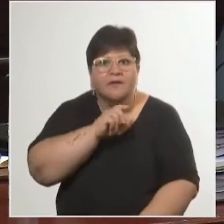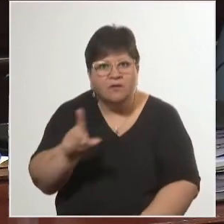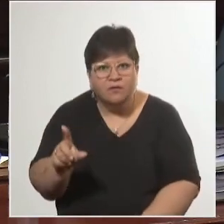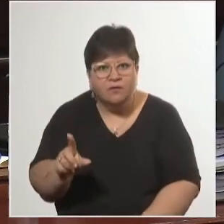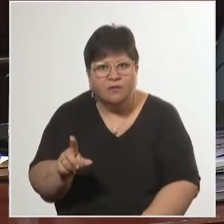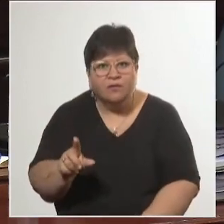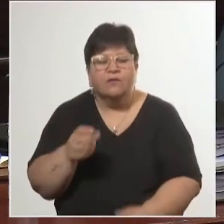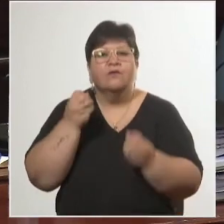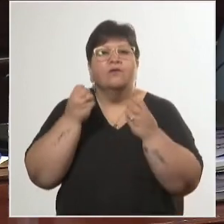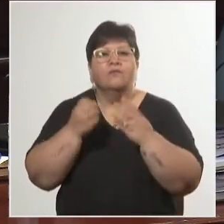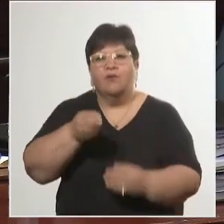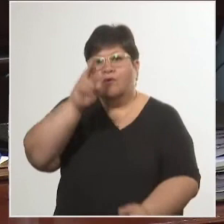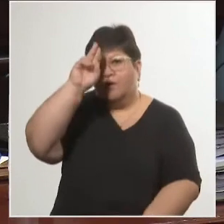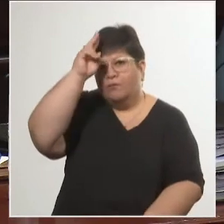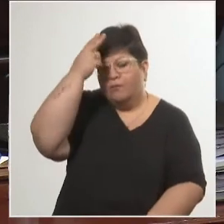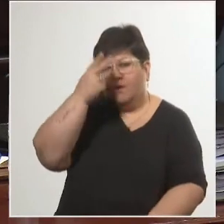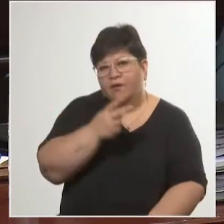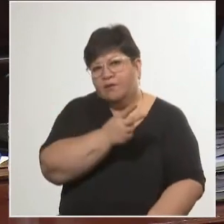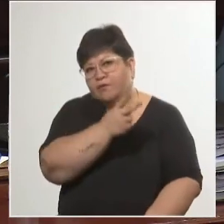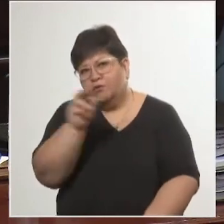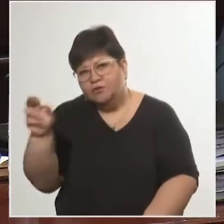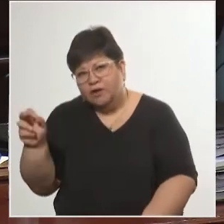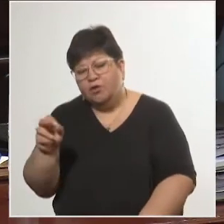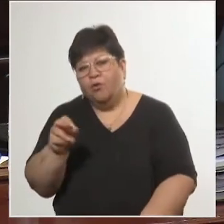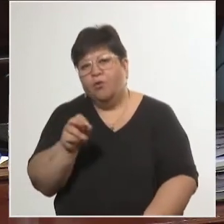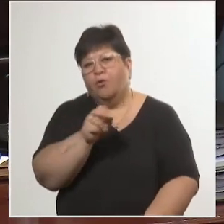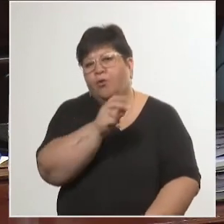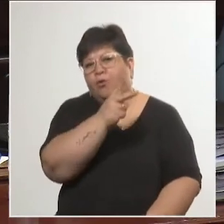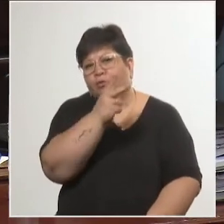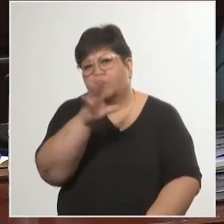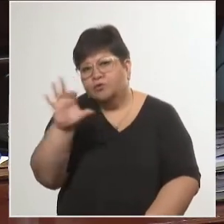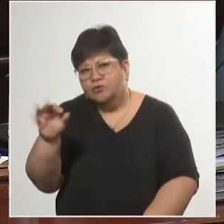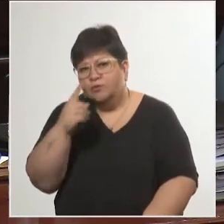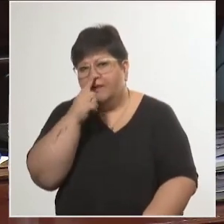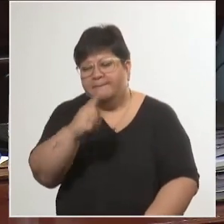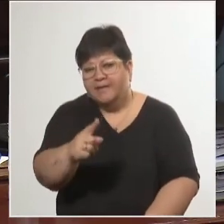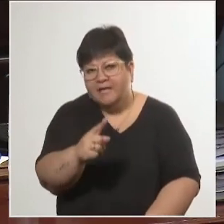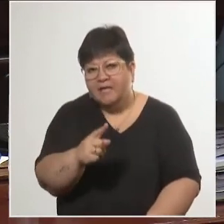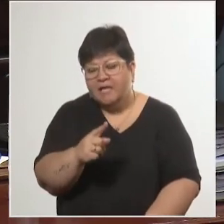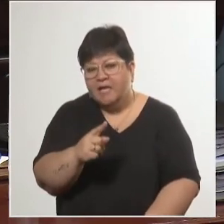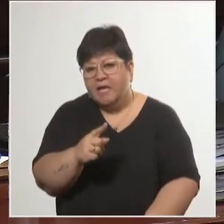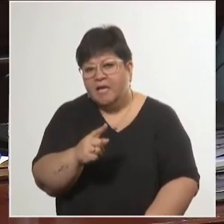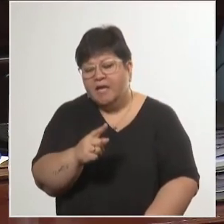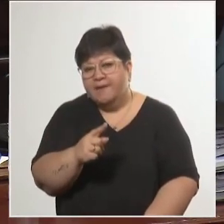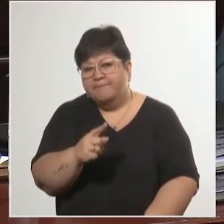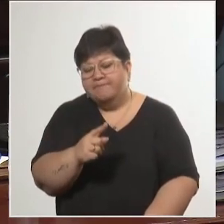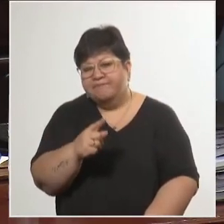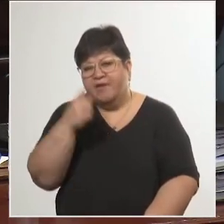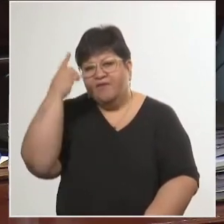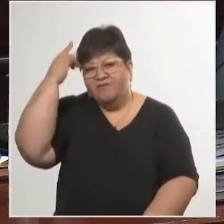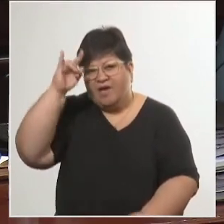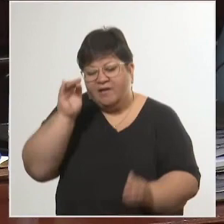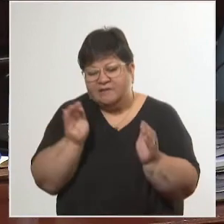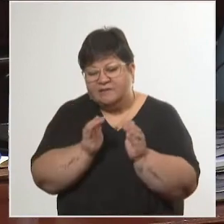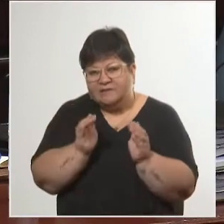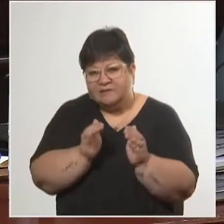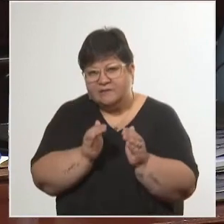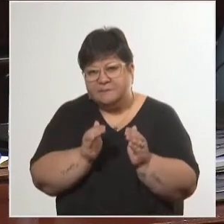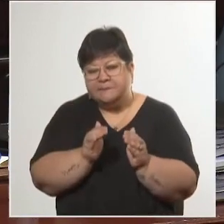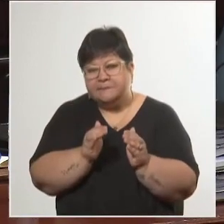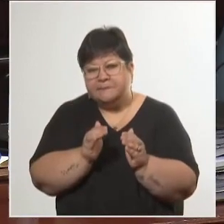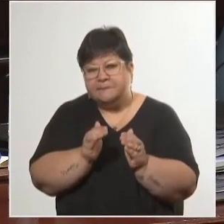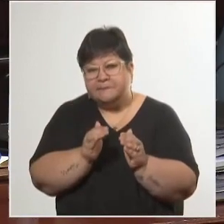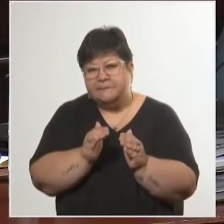seguramente en Uruguay va a haber 200 o 250.000 terneros menos dentro de 9 o 10 meses. Así que